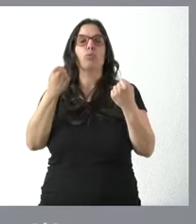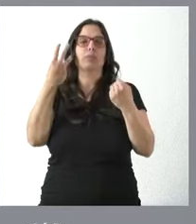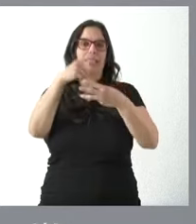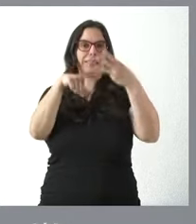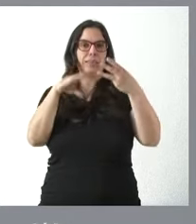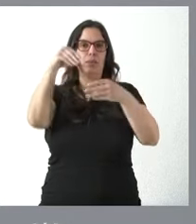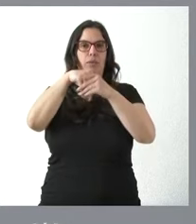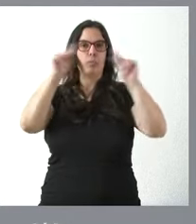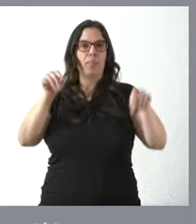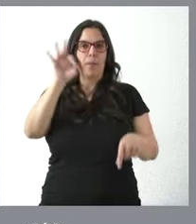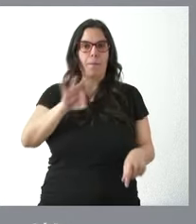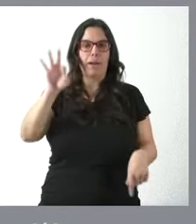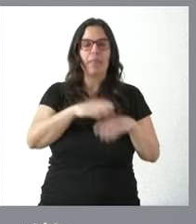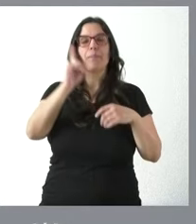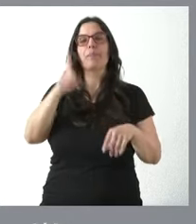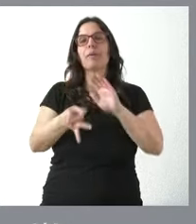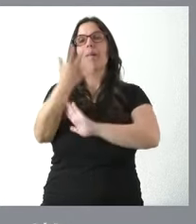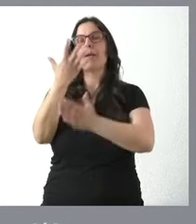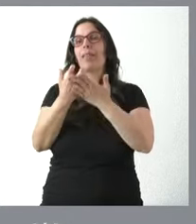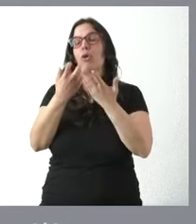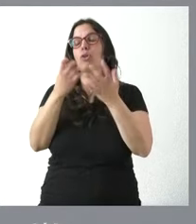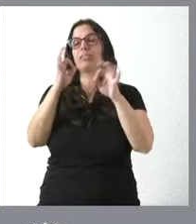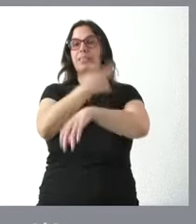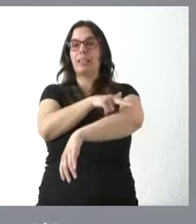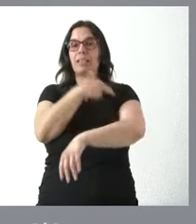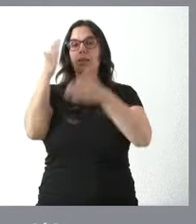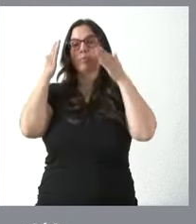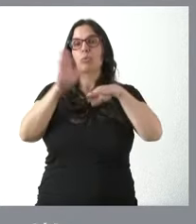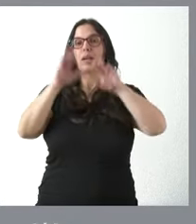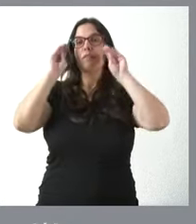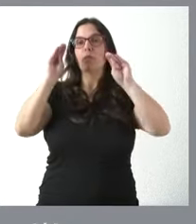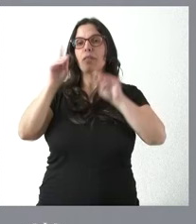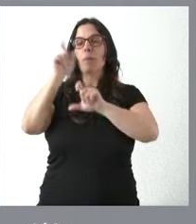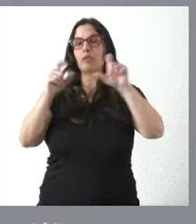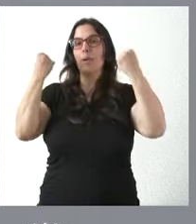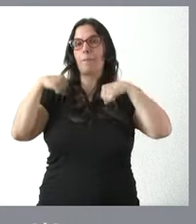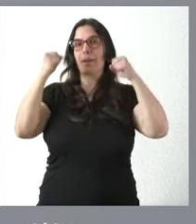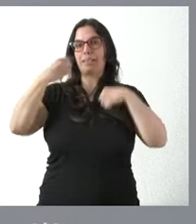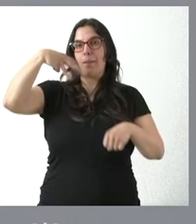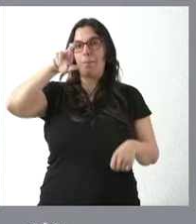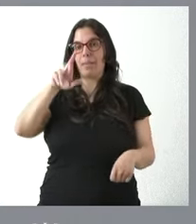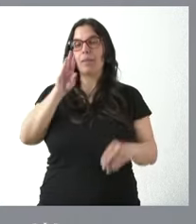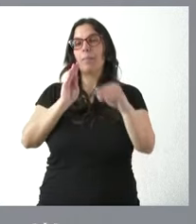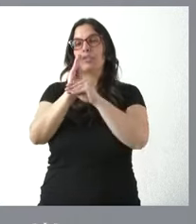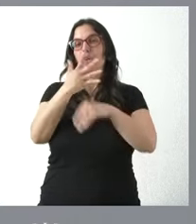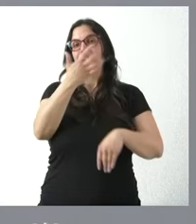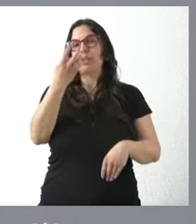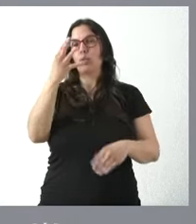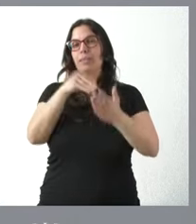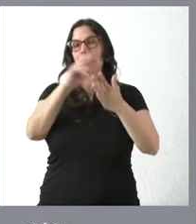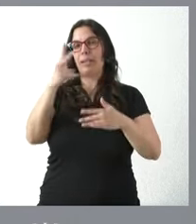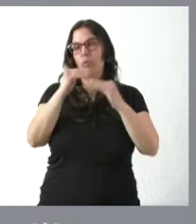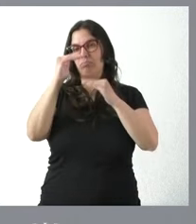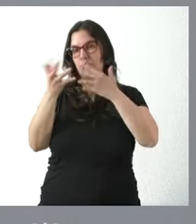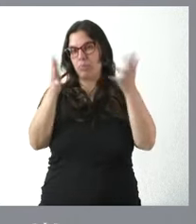Se va a desarrollar una nueva aplicación web sanitaria centrada en la formación de los residentes MIR, la inversión es de algo más de 540.000 euros,